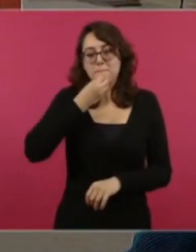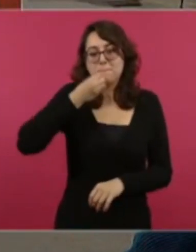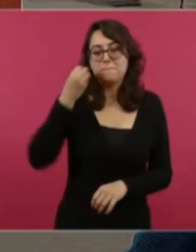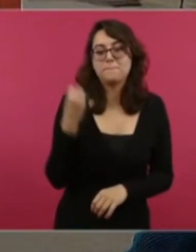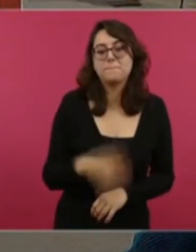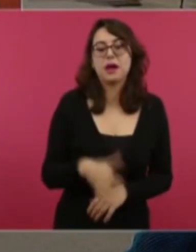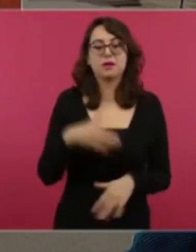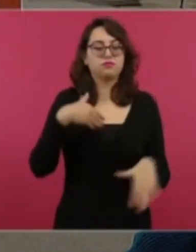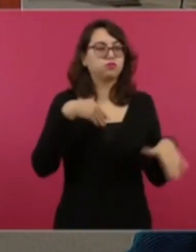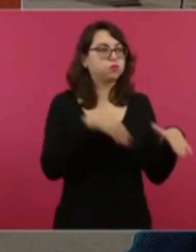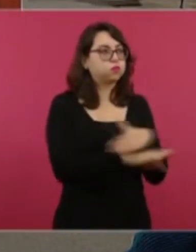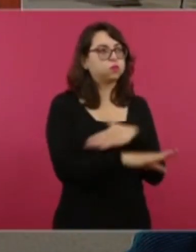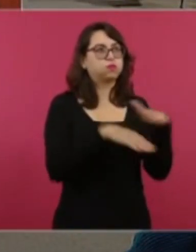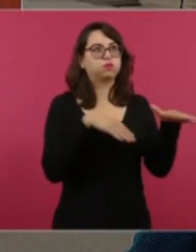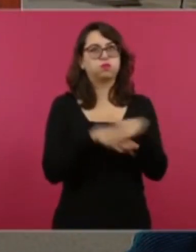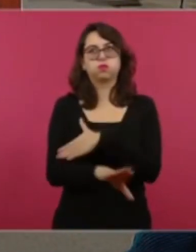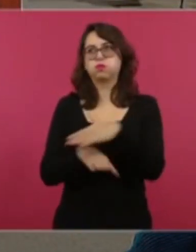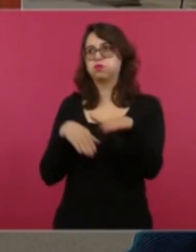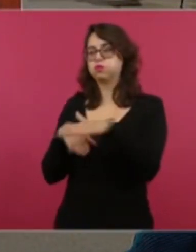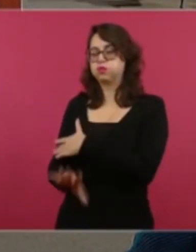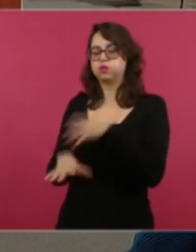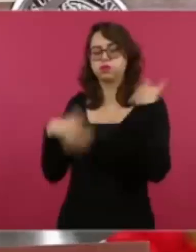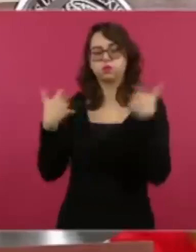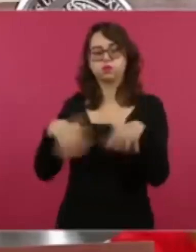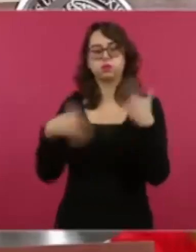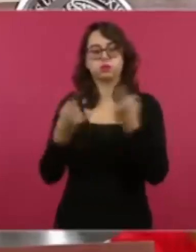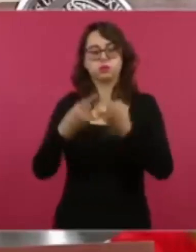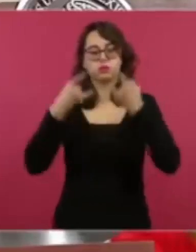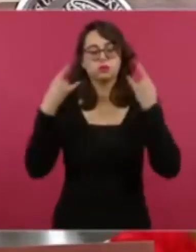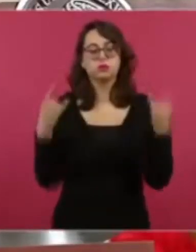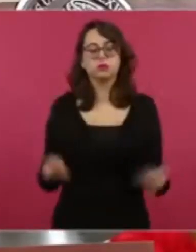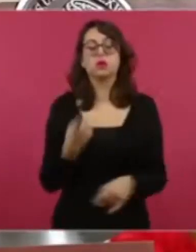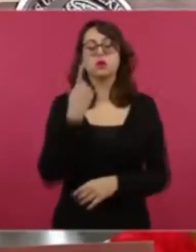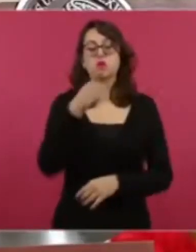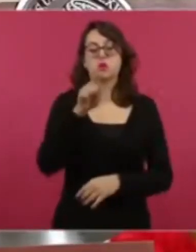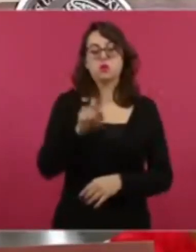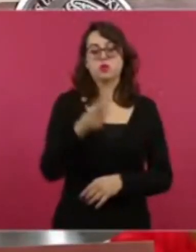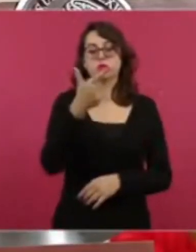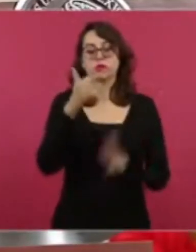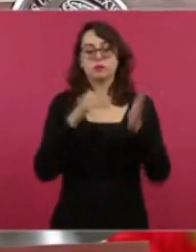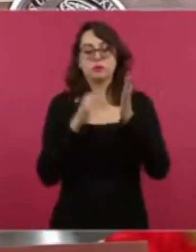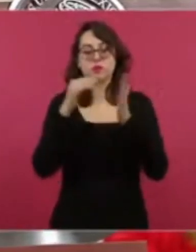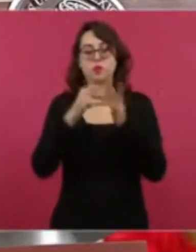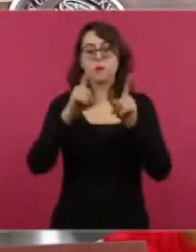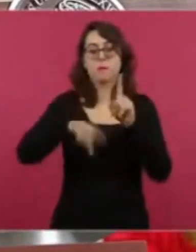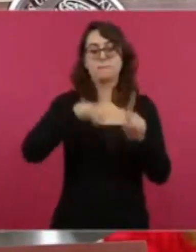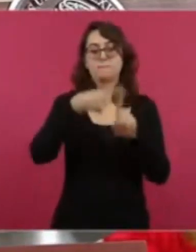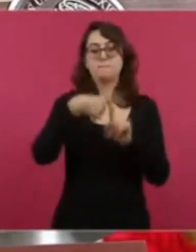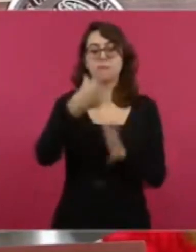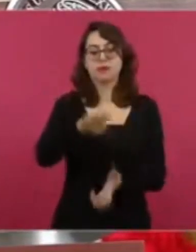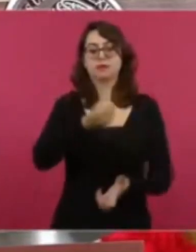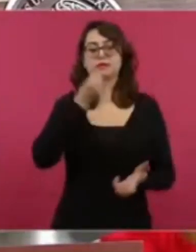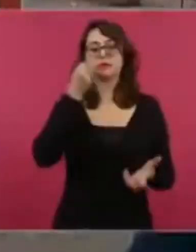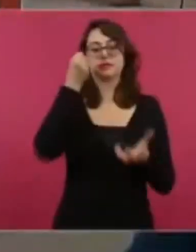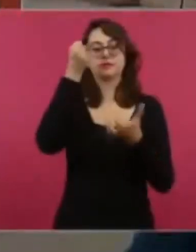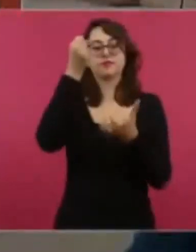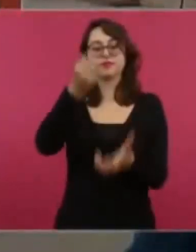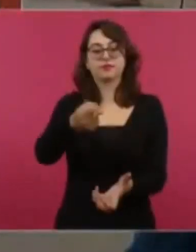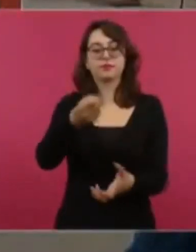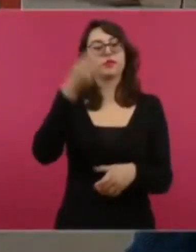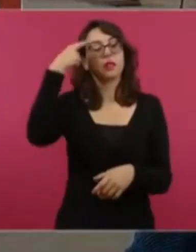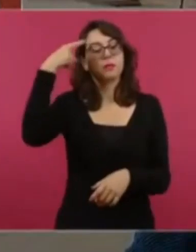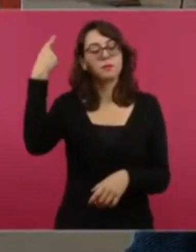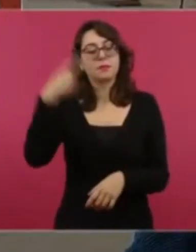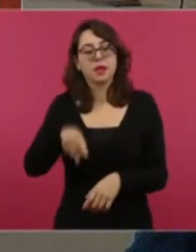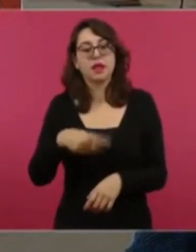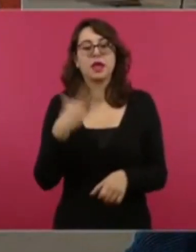impresionante historia de esa lucha y 1.7 millones adicionales que han sido destinados ya para